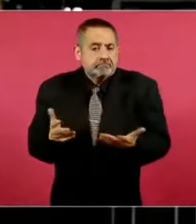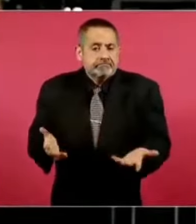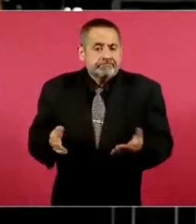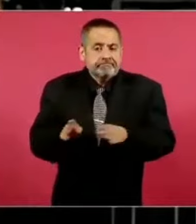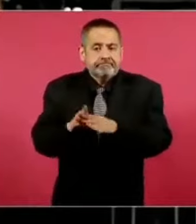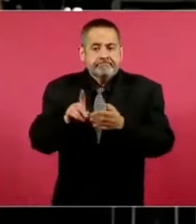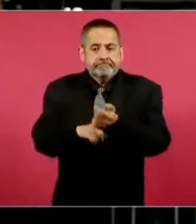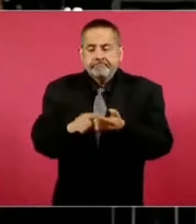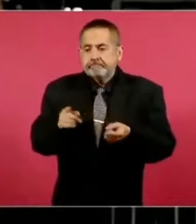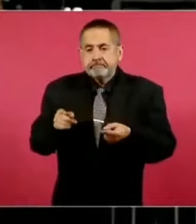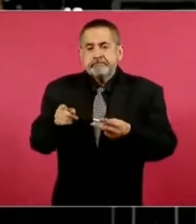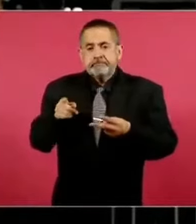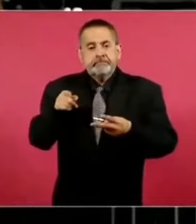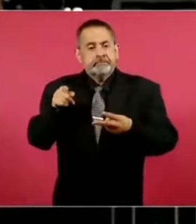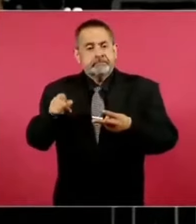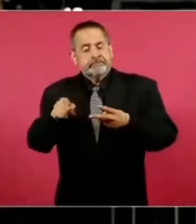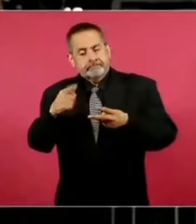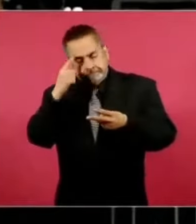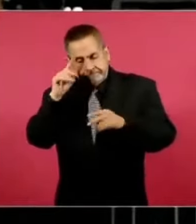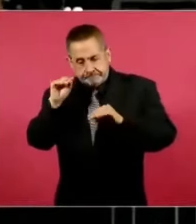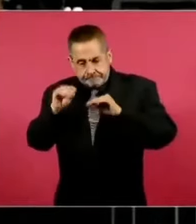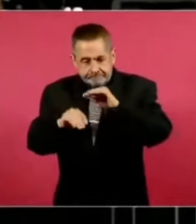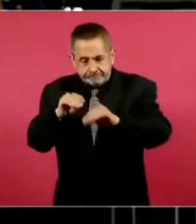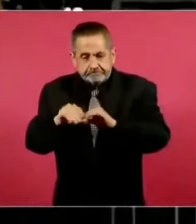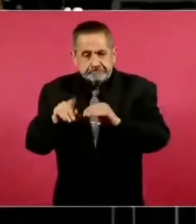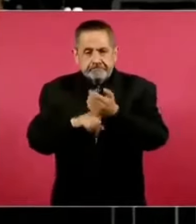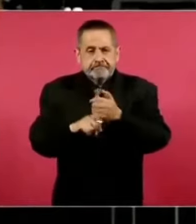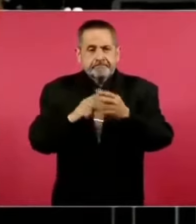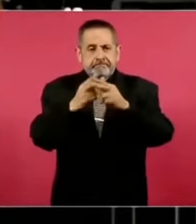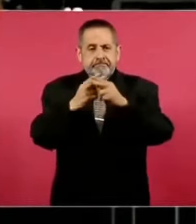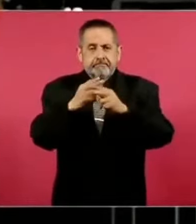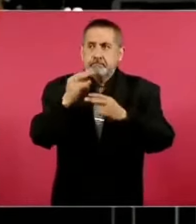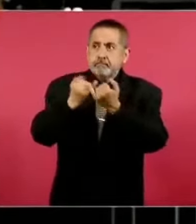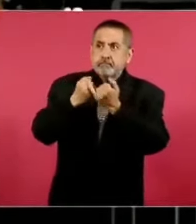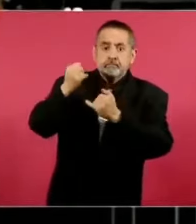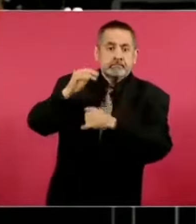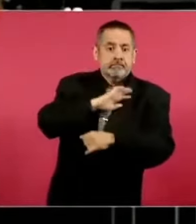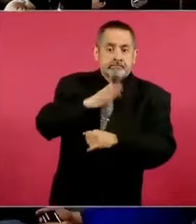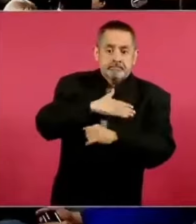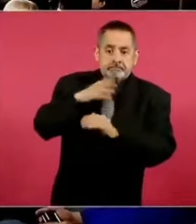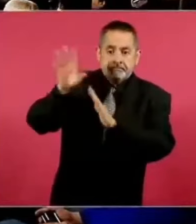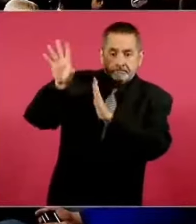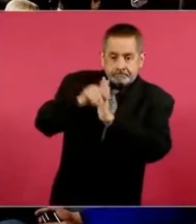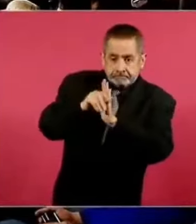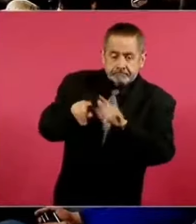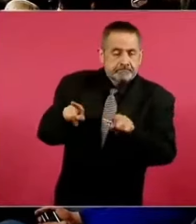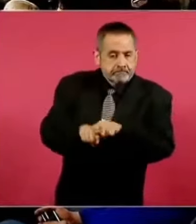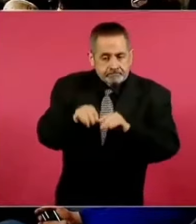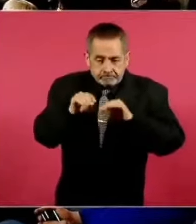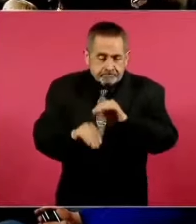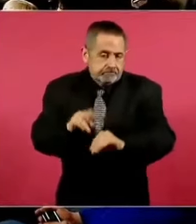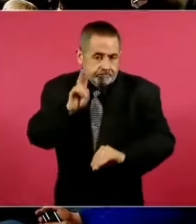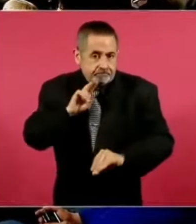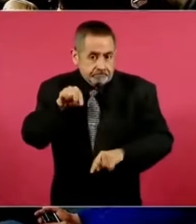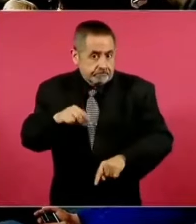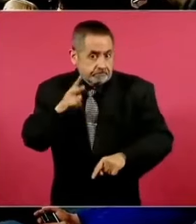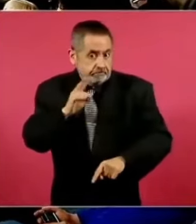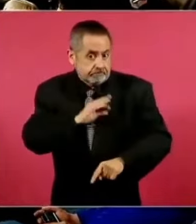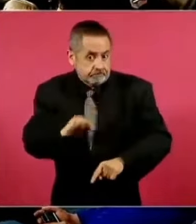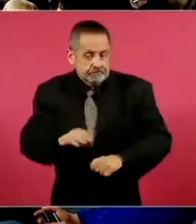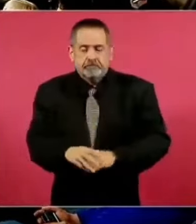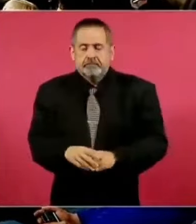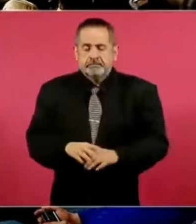introducción de este tipo de tratamiento que se aplica en España. La otra situación es que aquí afuera